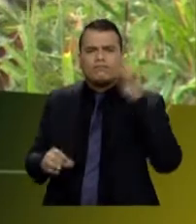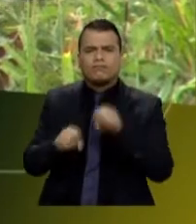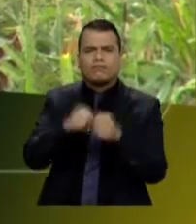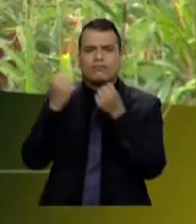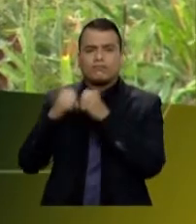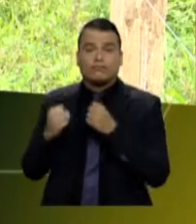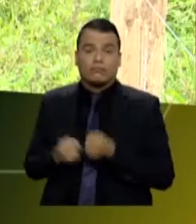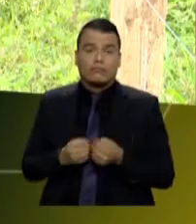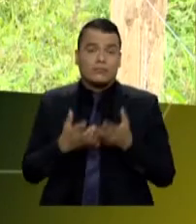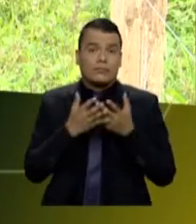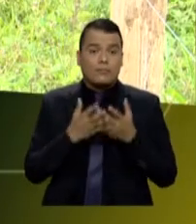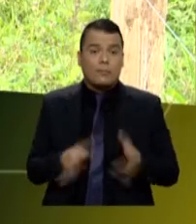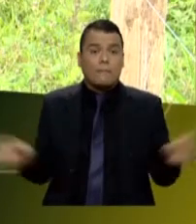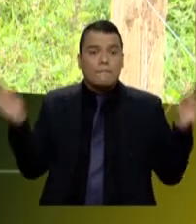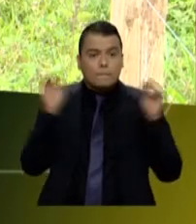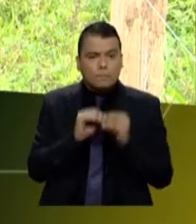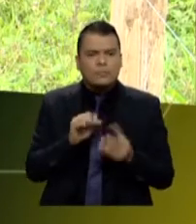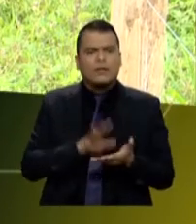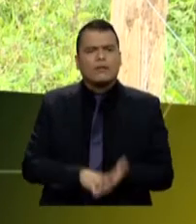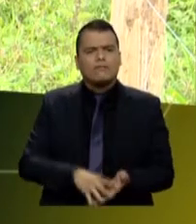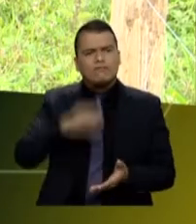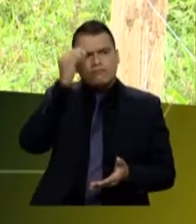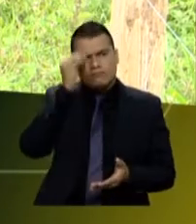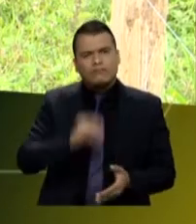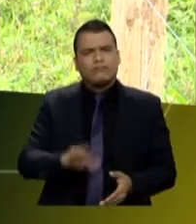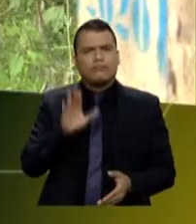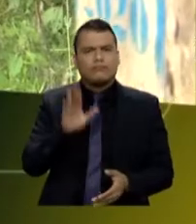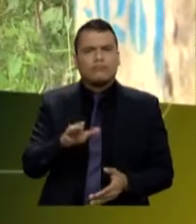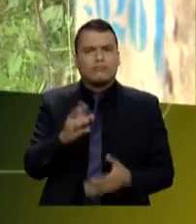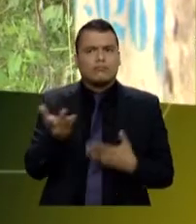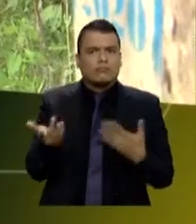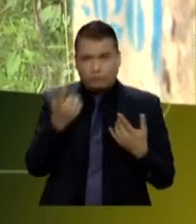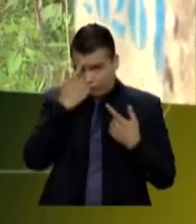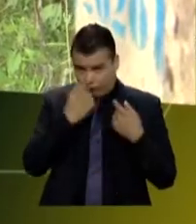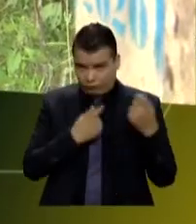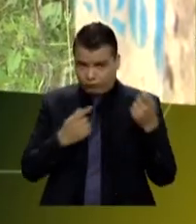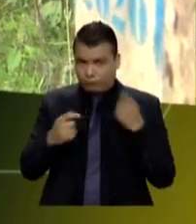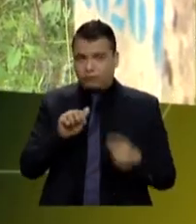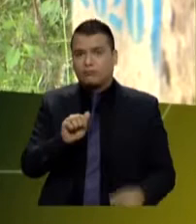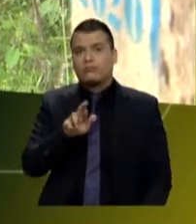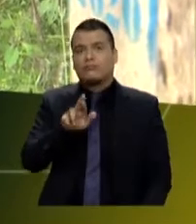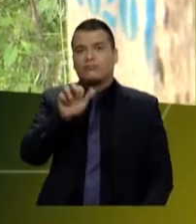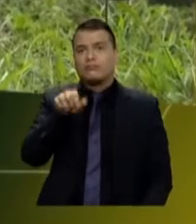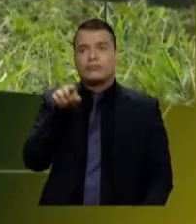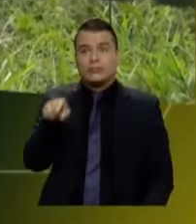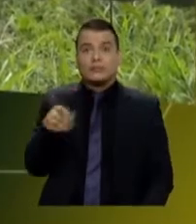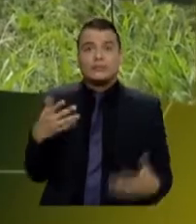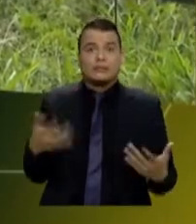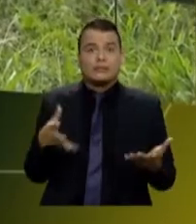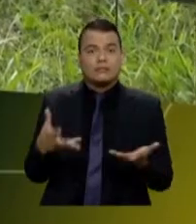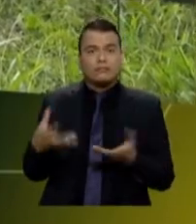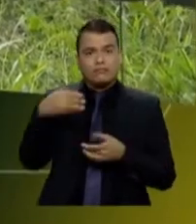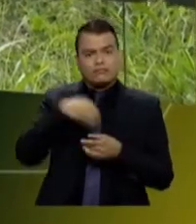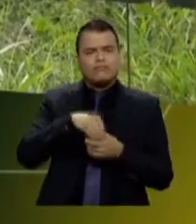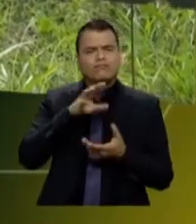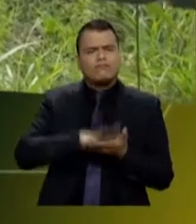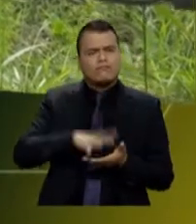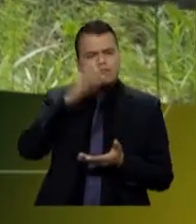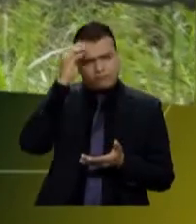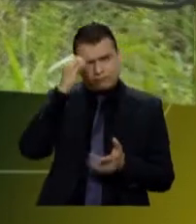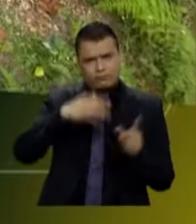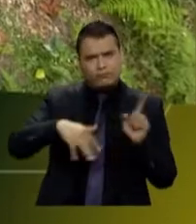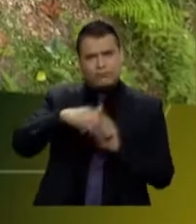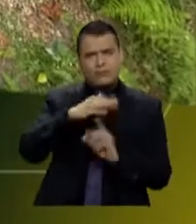a aprender a tener cultivos responsables. Ahora es una estrategia muy completa que nos enseña cómo a partir de la educación